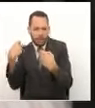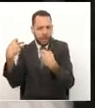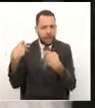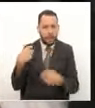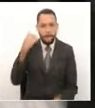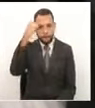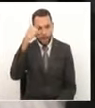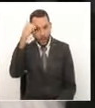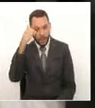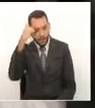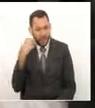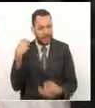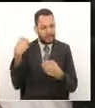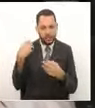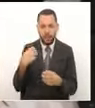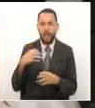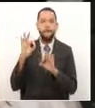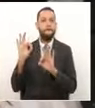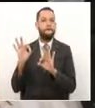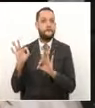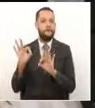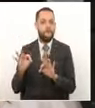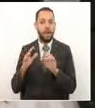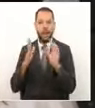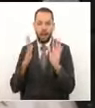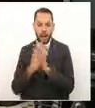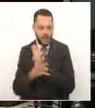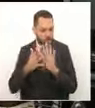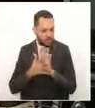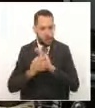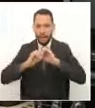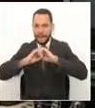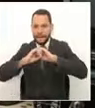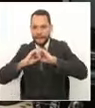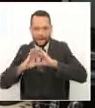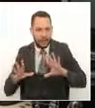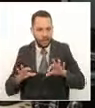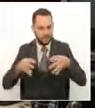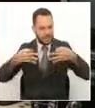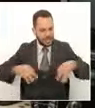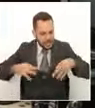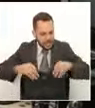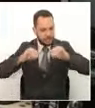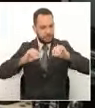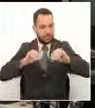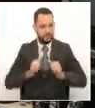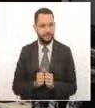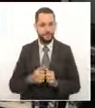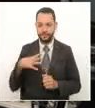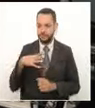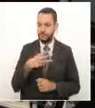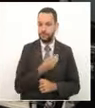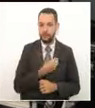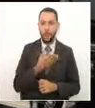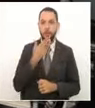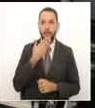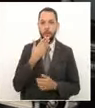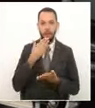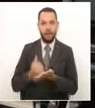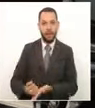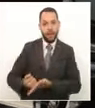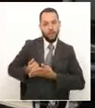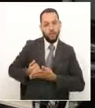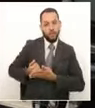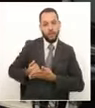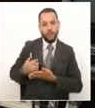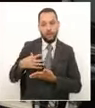que dan las clases son muy, que editan las clases son muy buenas. Gracias, para nosotros ha sido un gran apoyo, ya